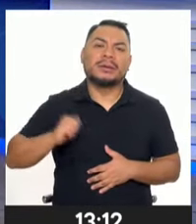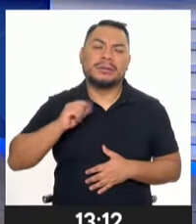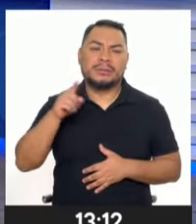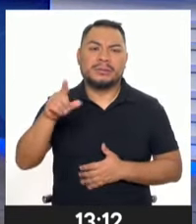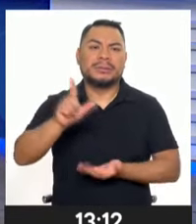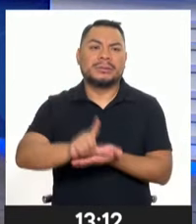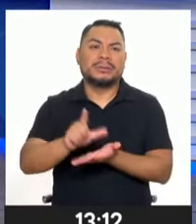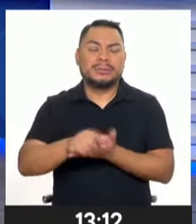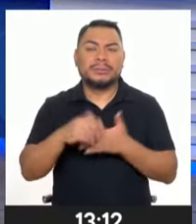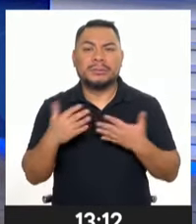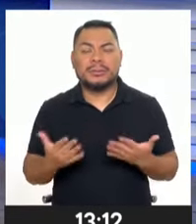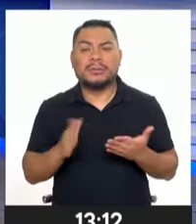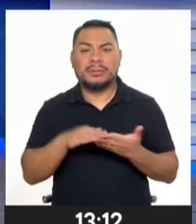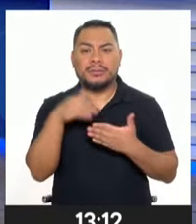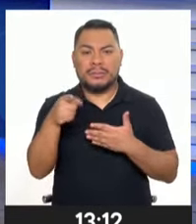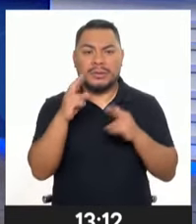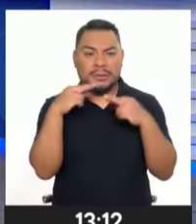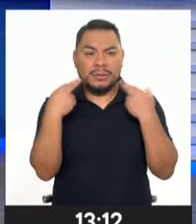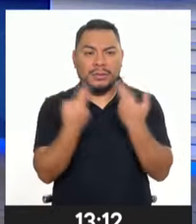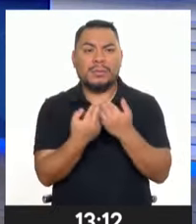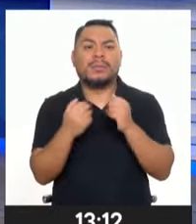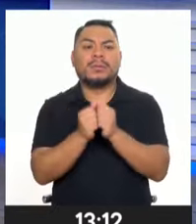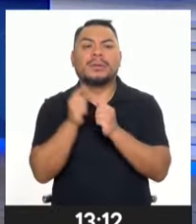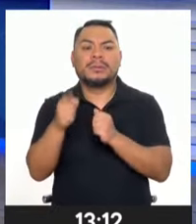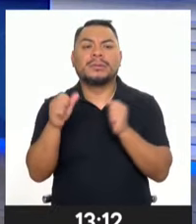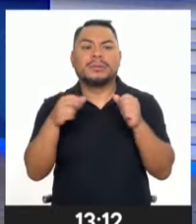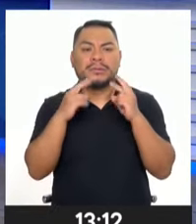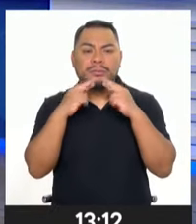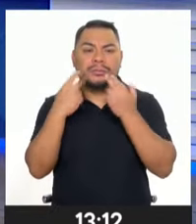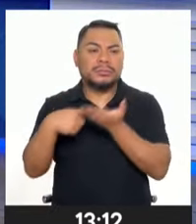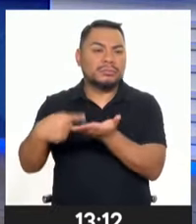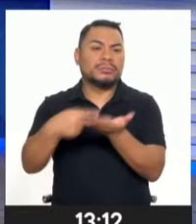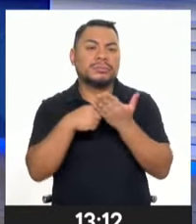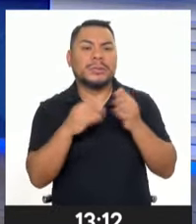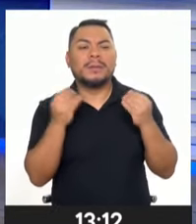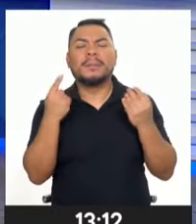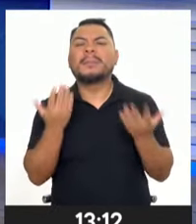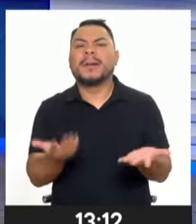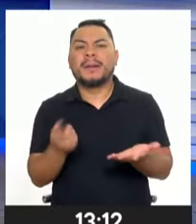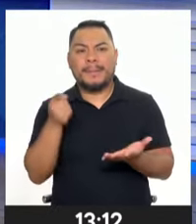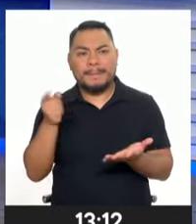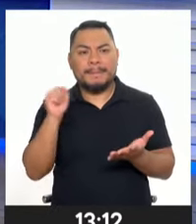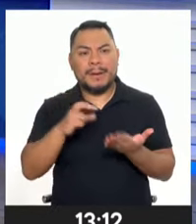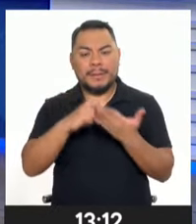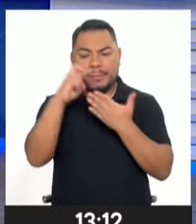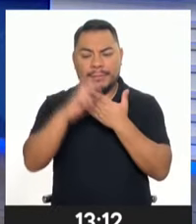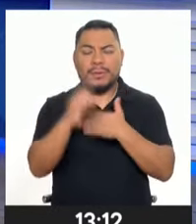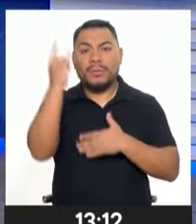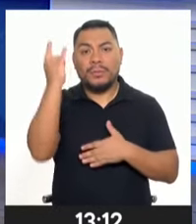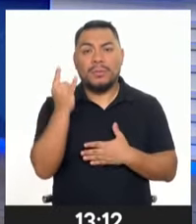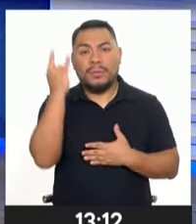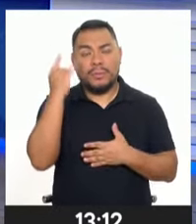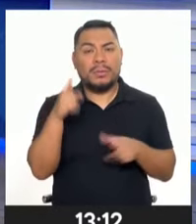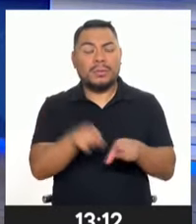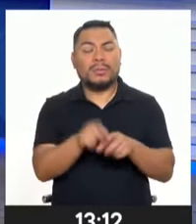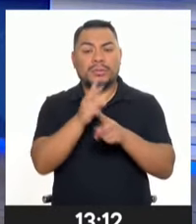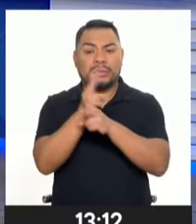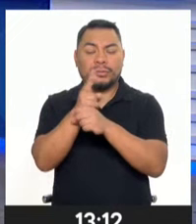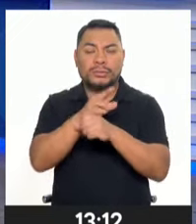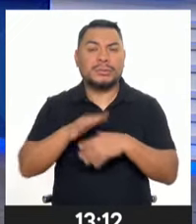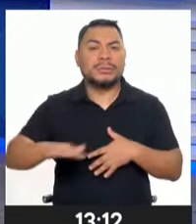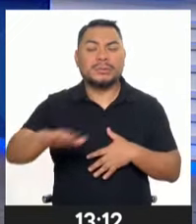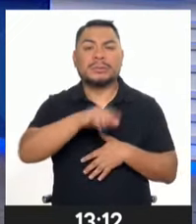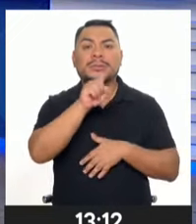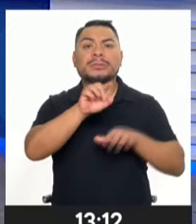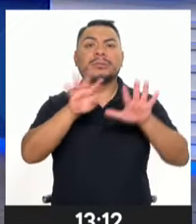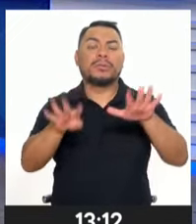de Lima, luego de esta reunión de coordinación para el plan de emergencia o el plan de seguridad, en todo caso, para